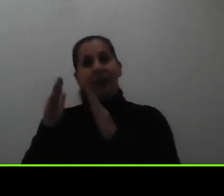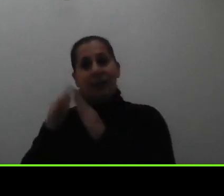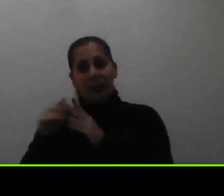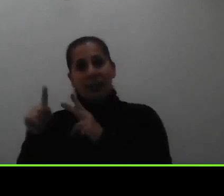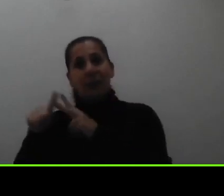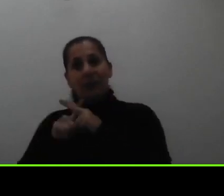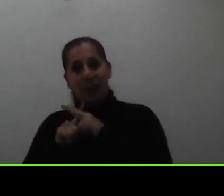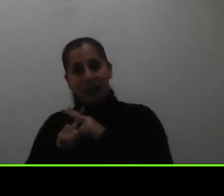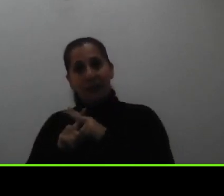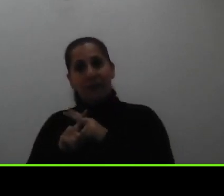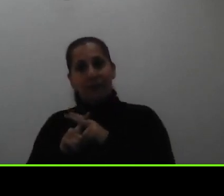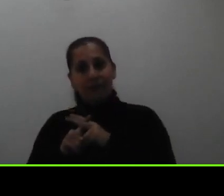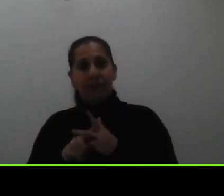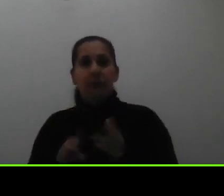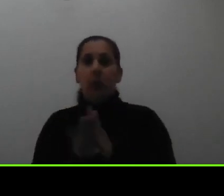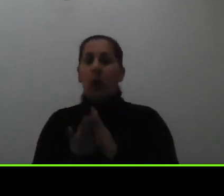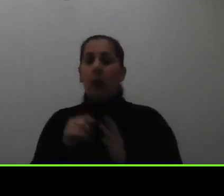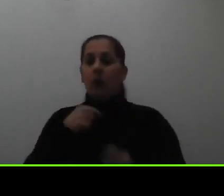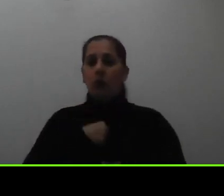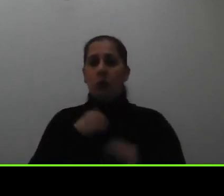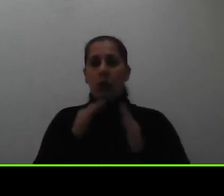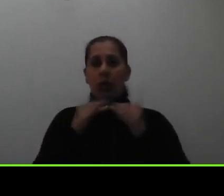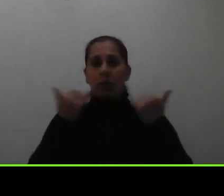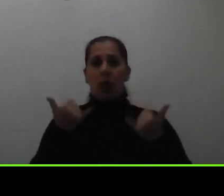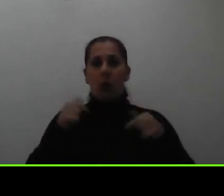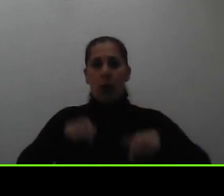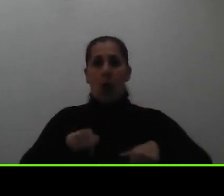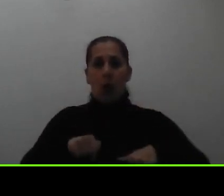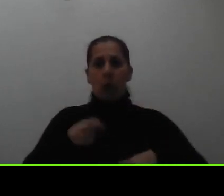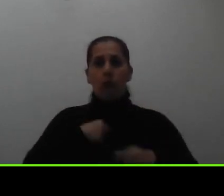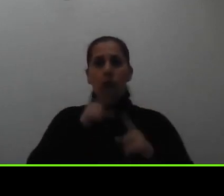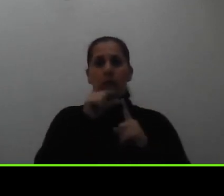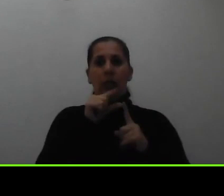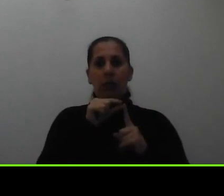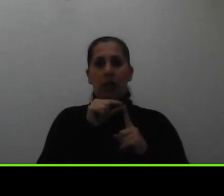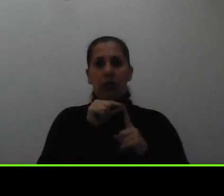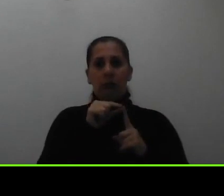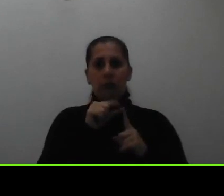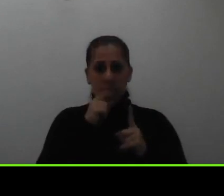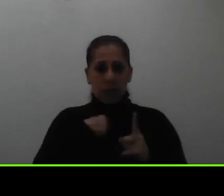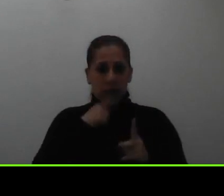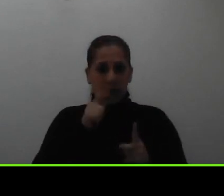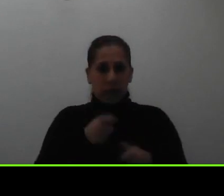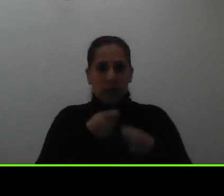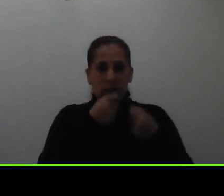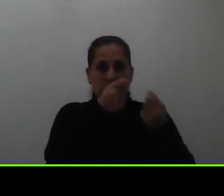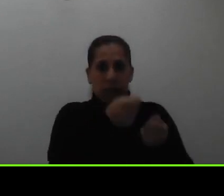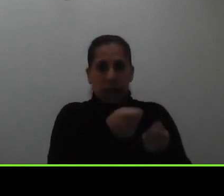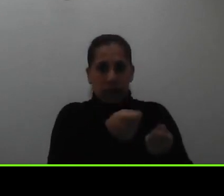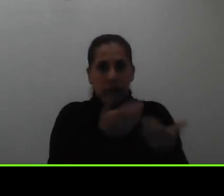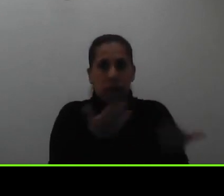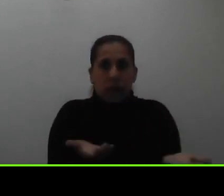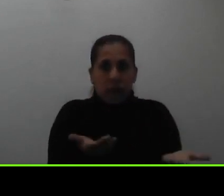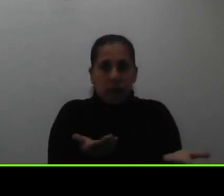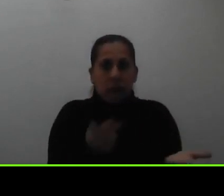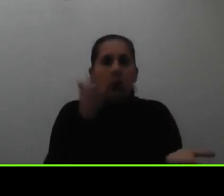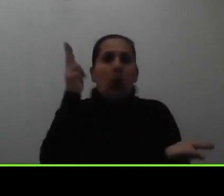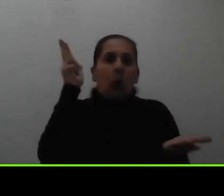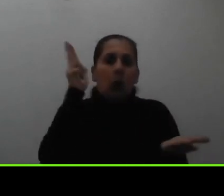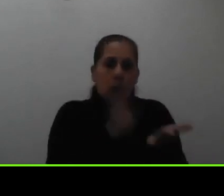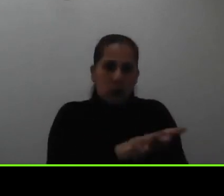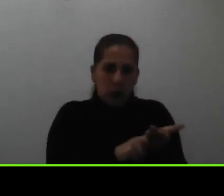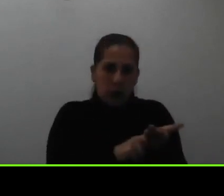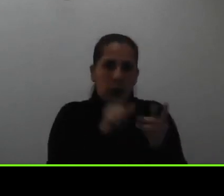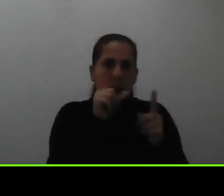en la que yo vivo hoy es alquilada yo necesito entregar en la solicitud de beca el contrato de alquiler